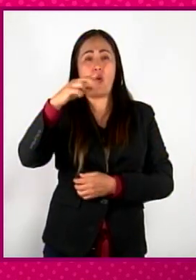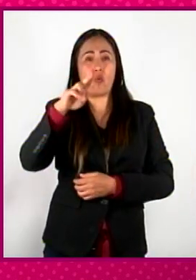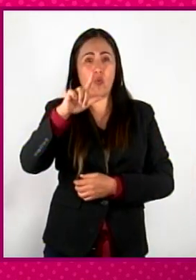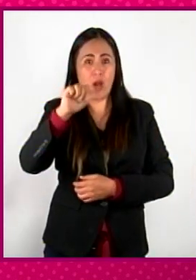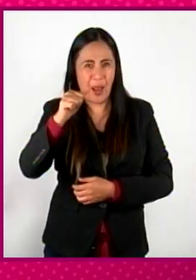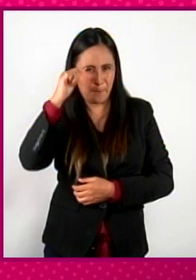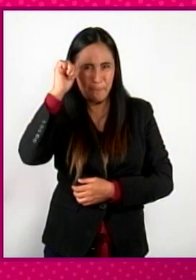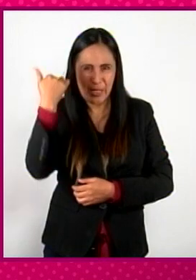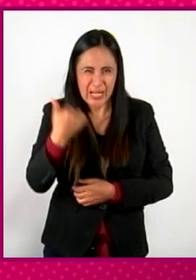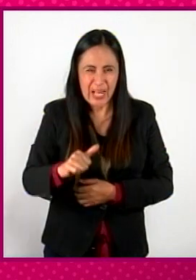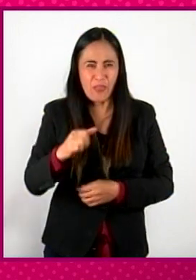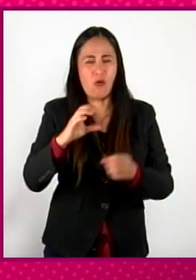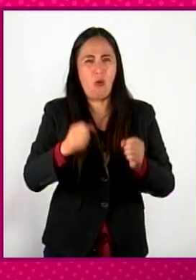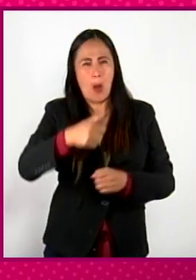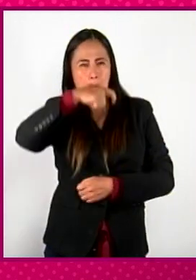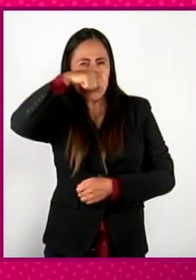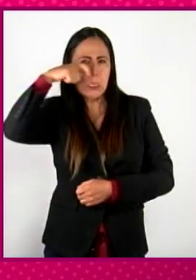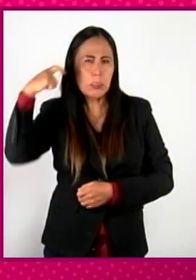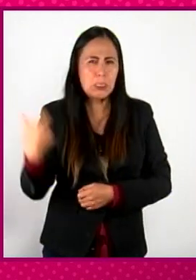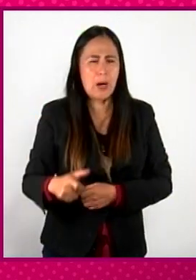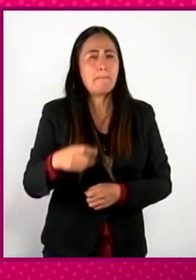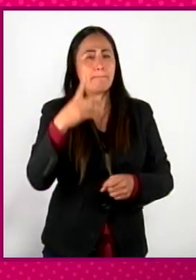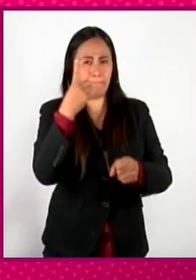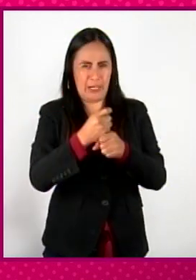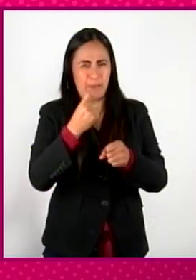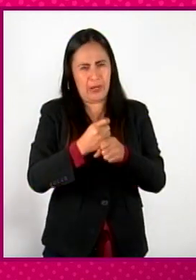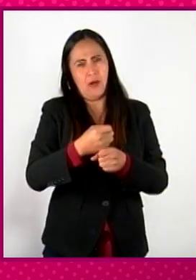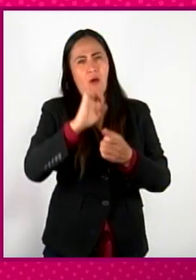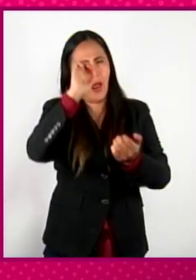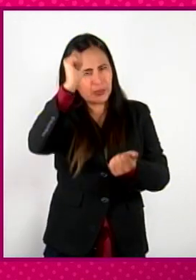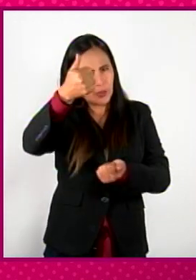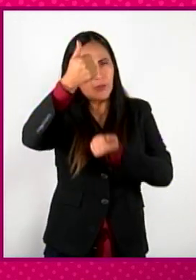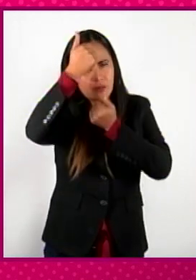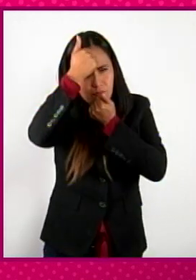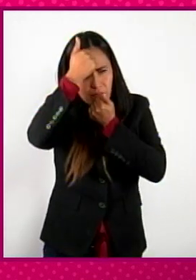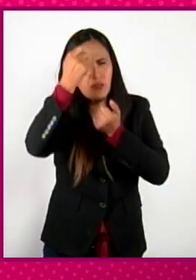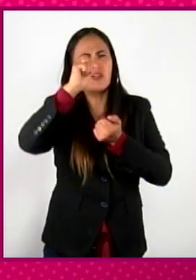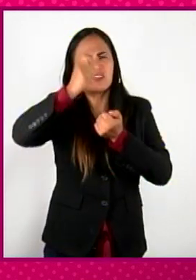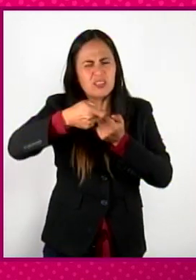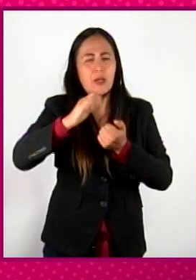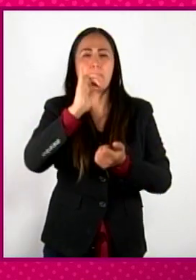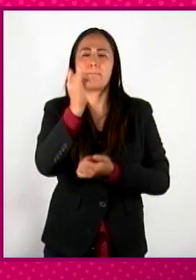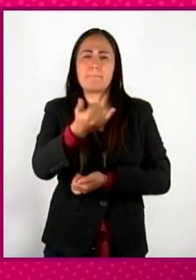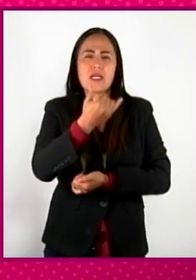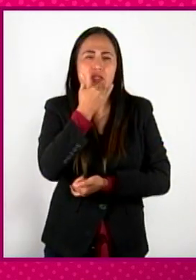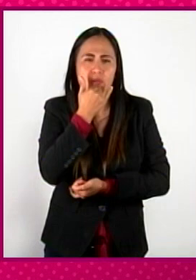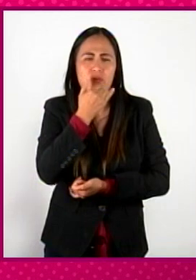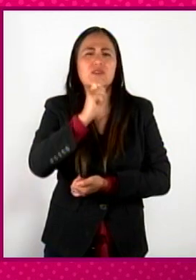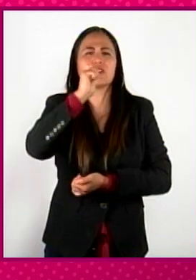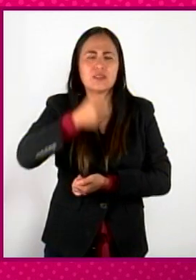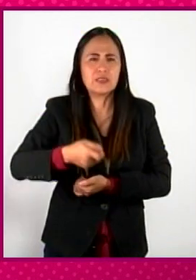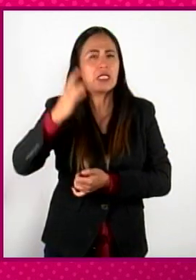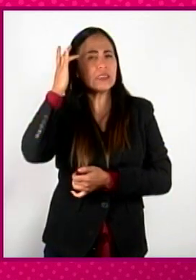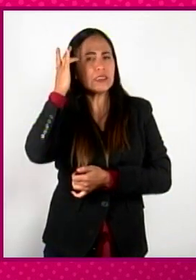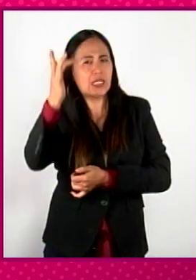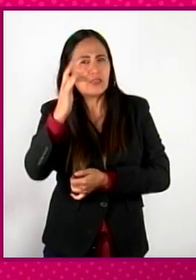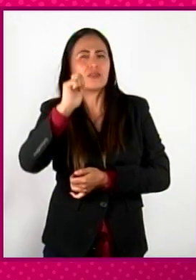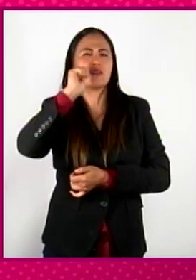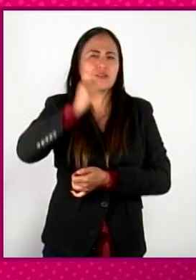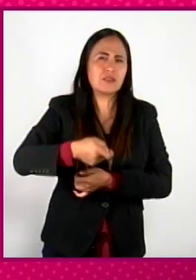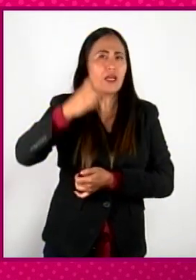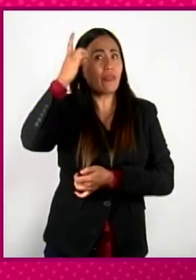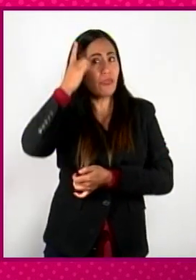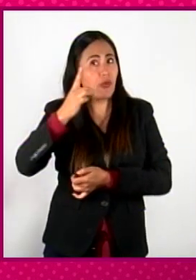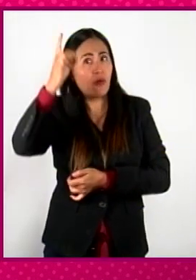avaricia, pues les tienes que enseñar qué es el arrepentimiento, qué es el perdón, qué son los santos, qué es la intercesión divina. Es decir, es muy